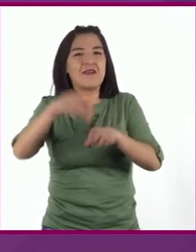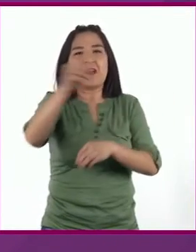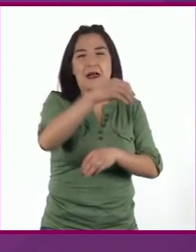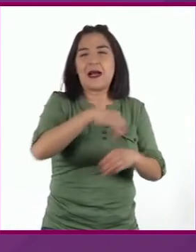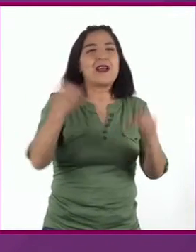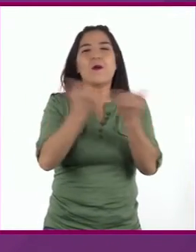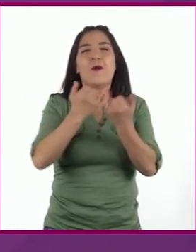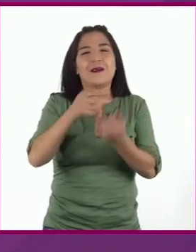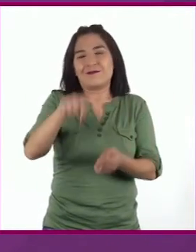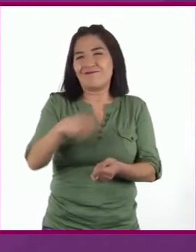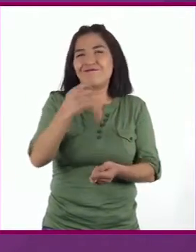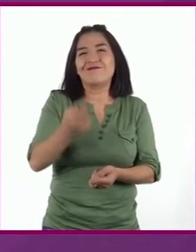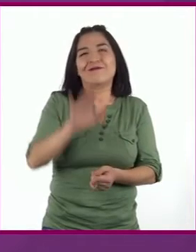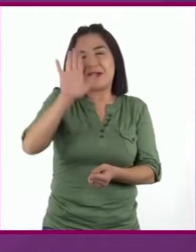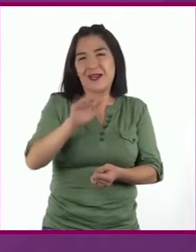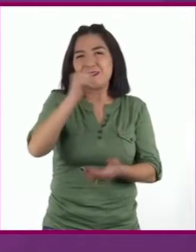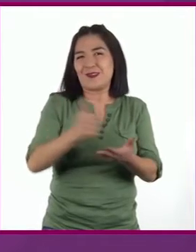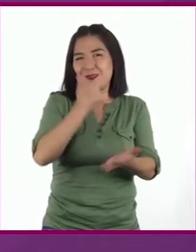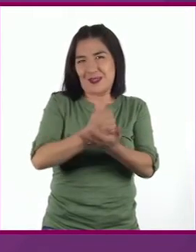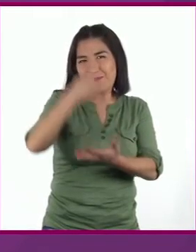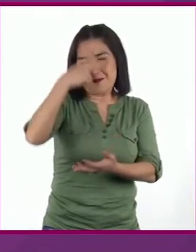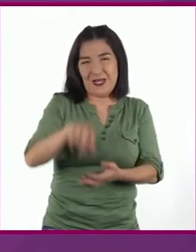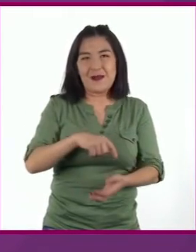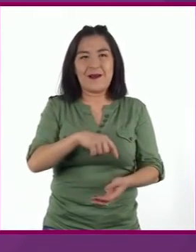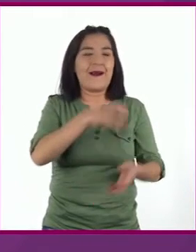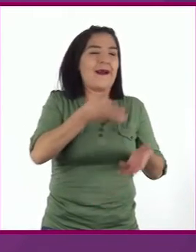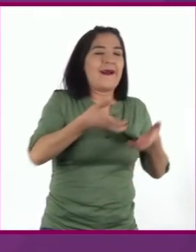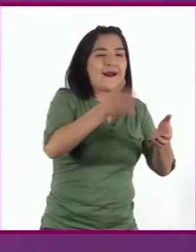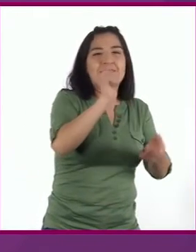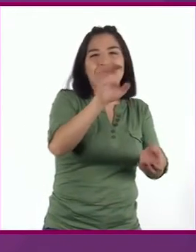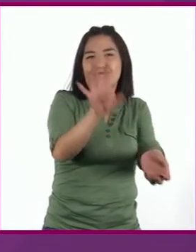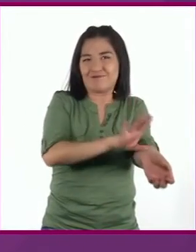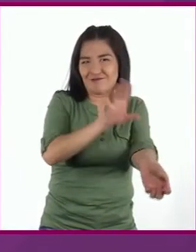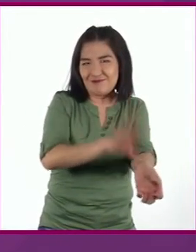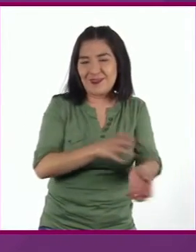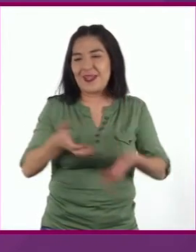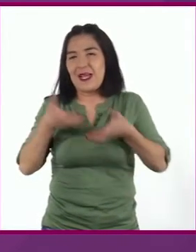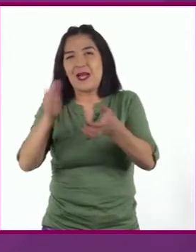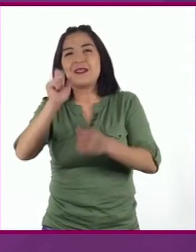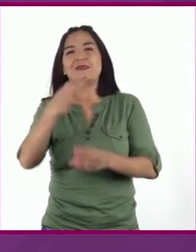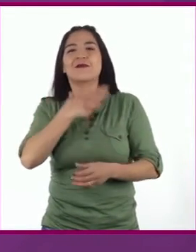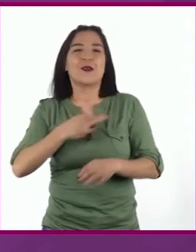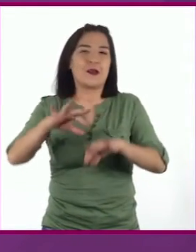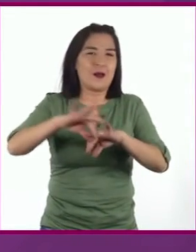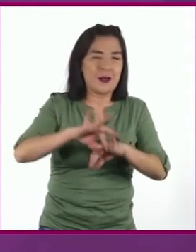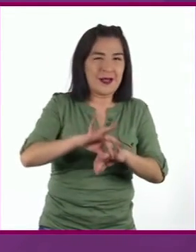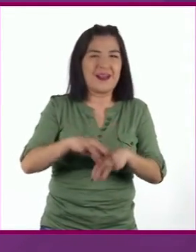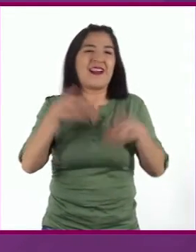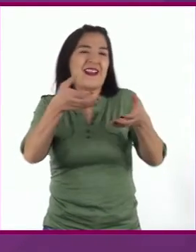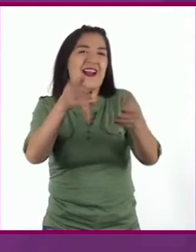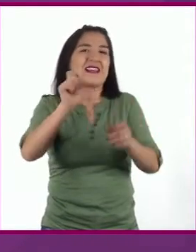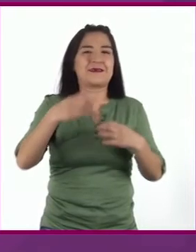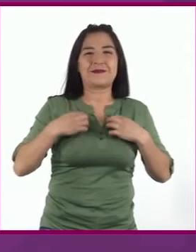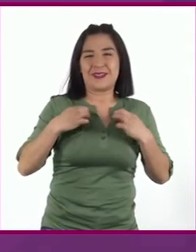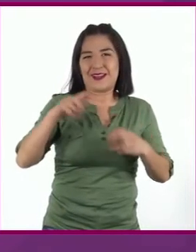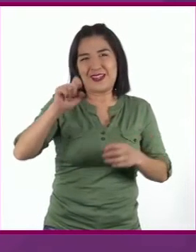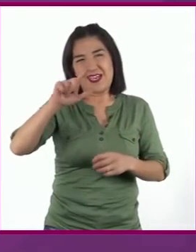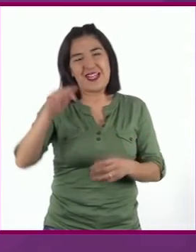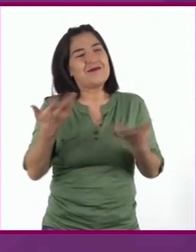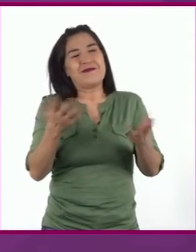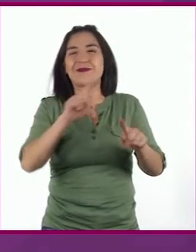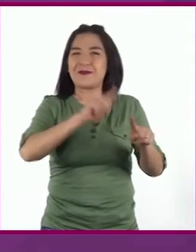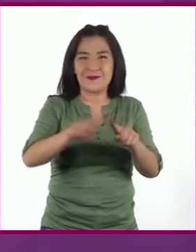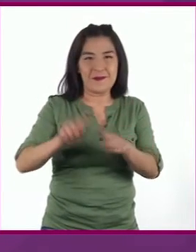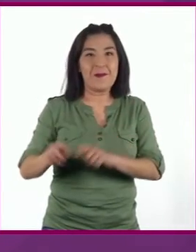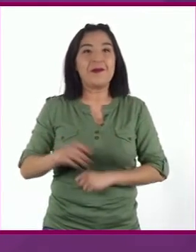el centro de la Ciudad de México Una calle de electrónica, una calle de joyería, una calle de telas, en fin Entonces,